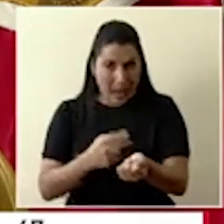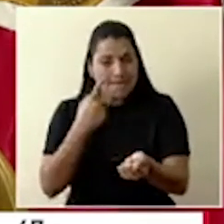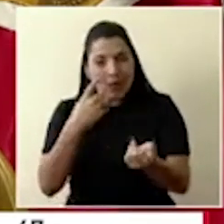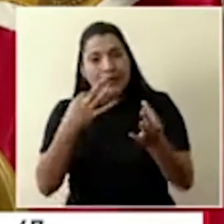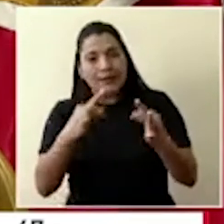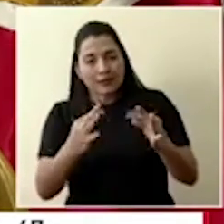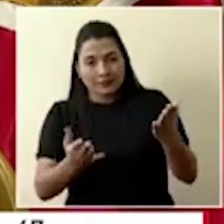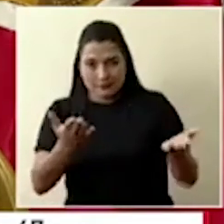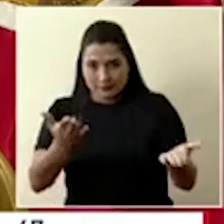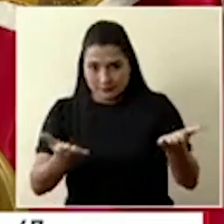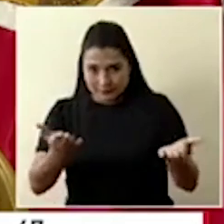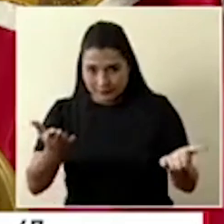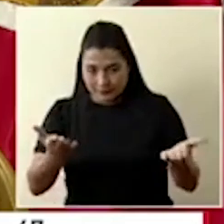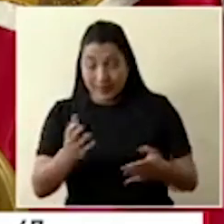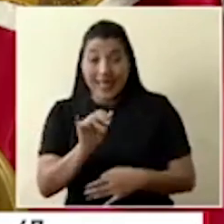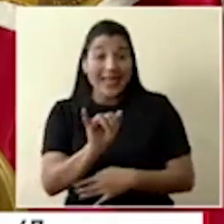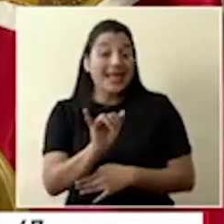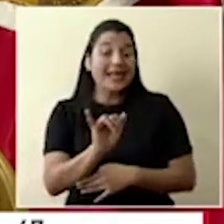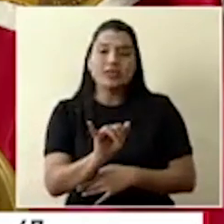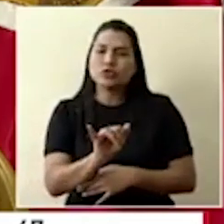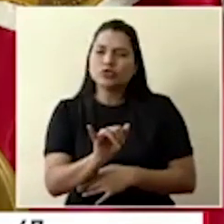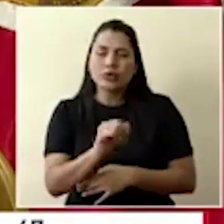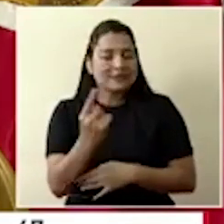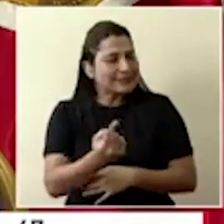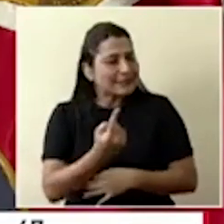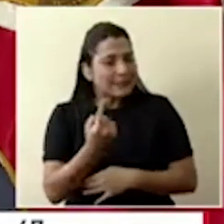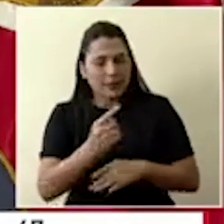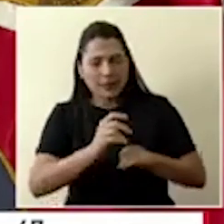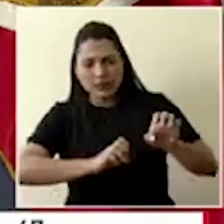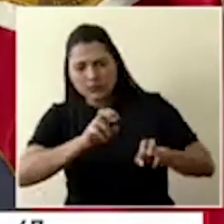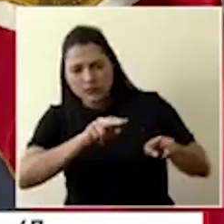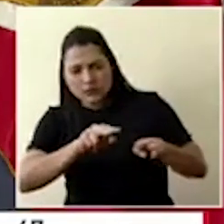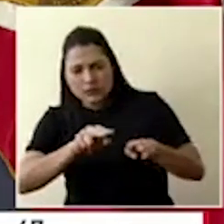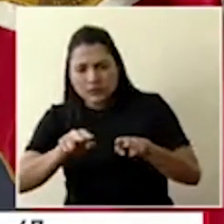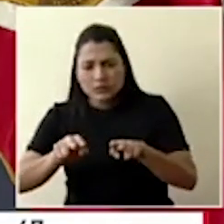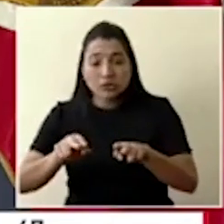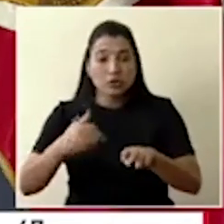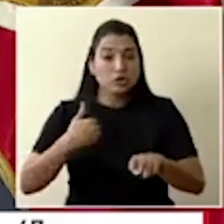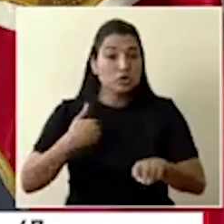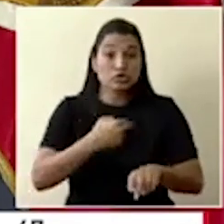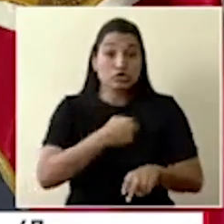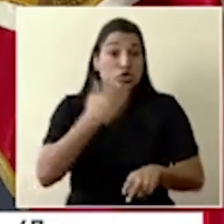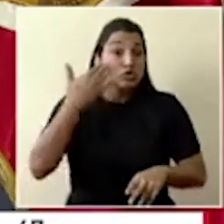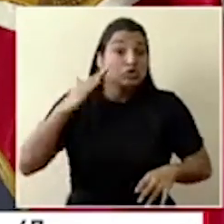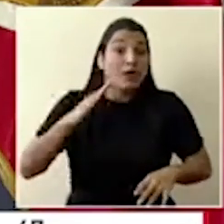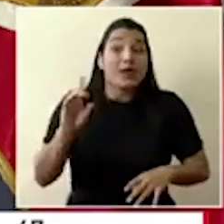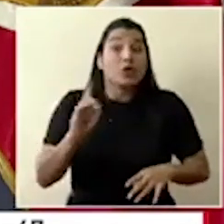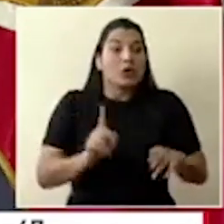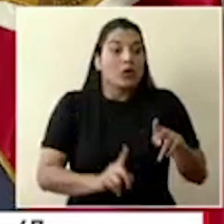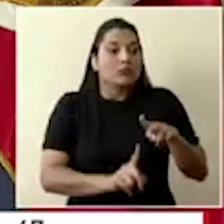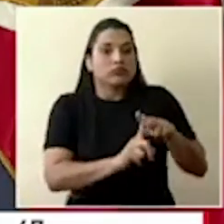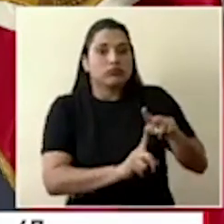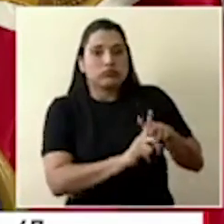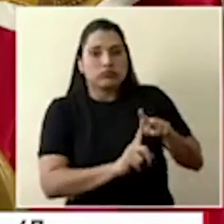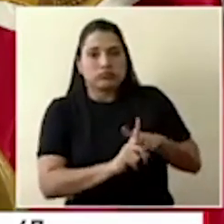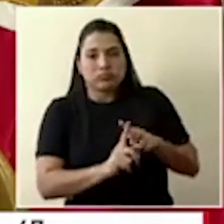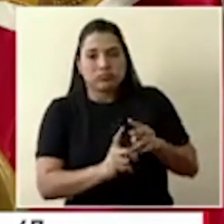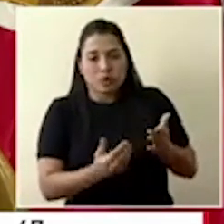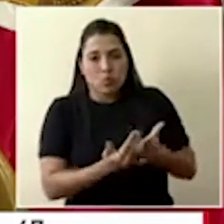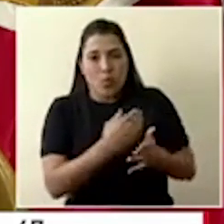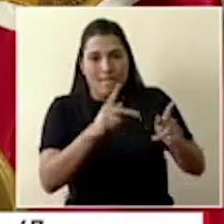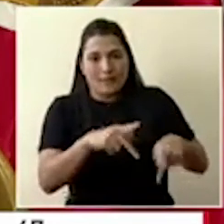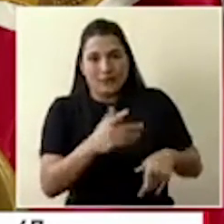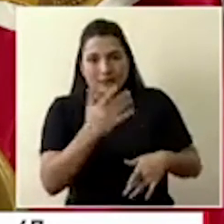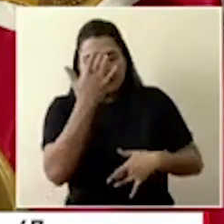hospital. Esto es algo que tiene que ser permanente, no sabemos dónde pueden comenzar a aparecer nuevos focos y que haya